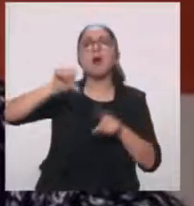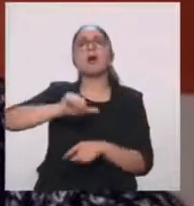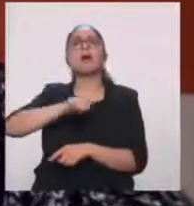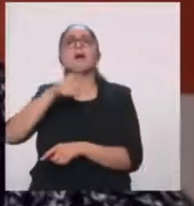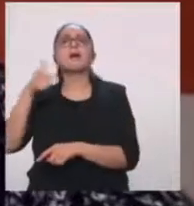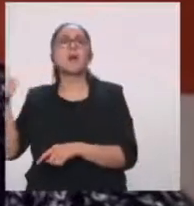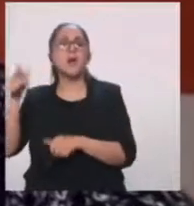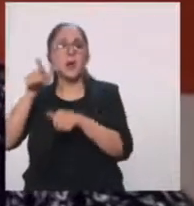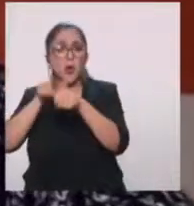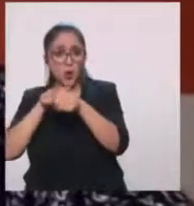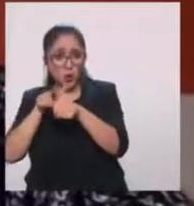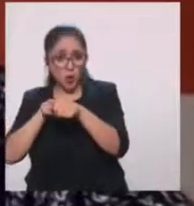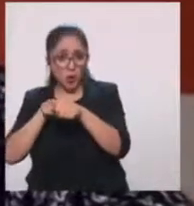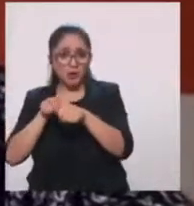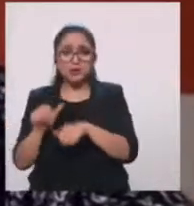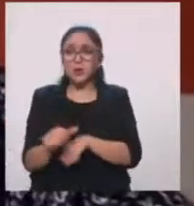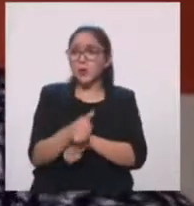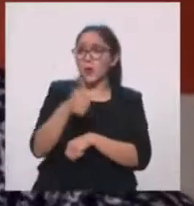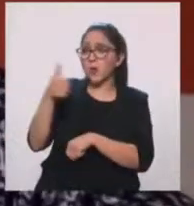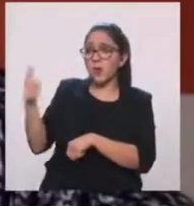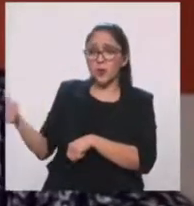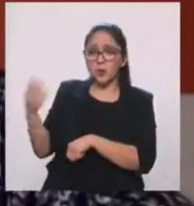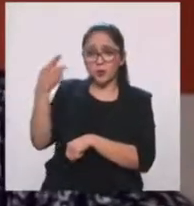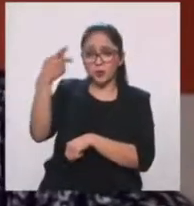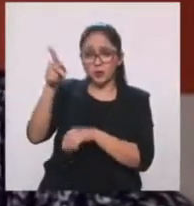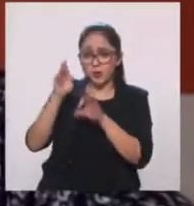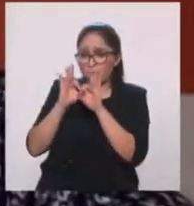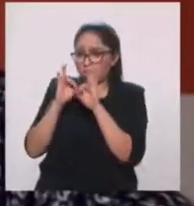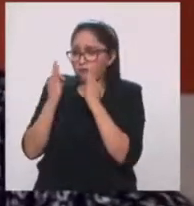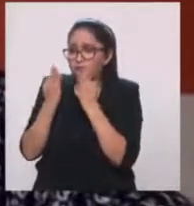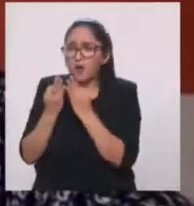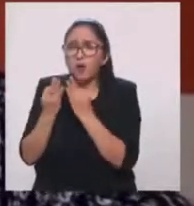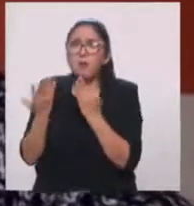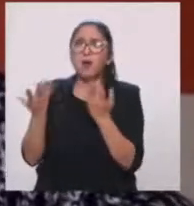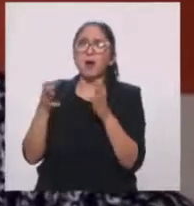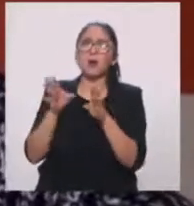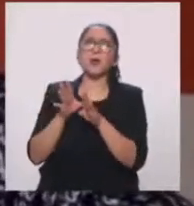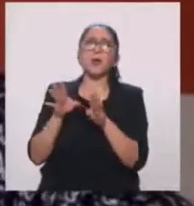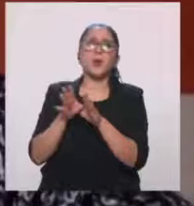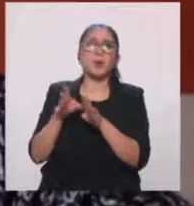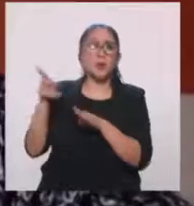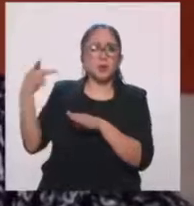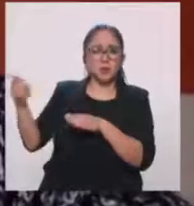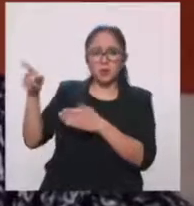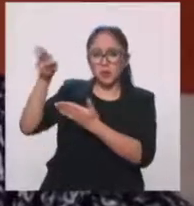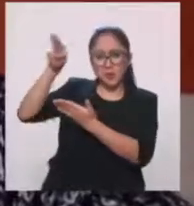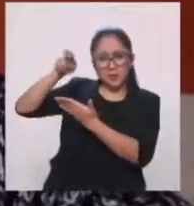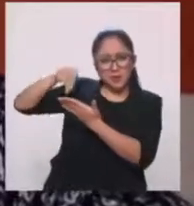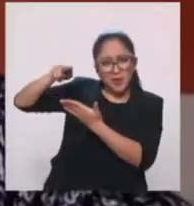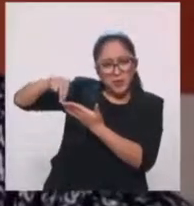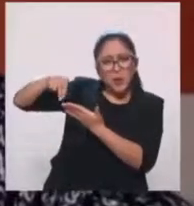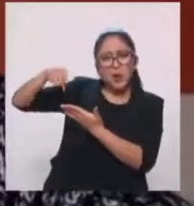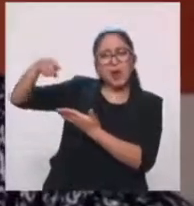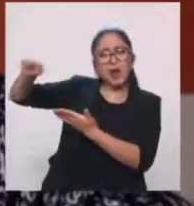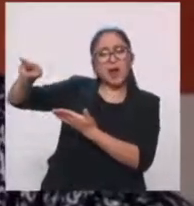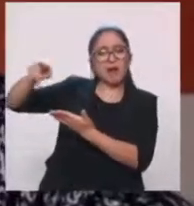además, resaltamos las técnicas, como la experiencia y,